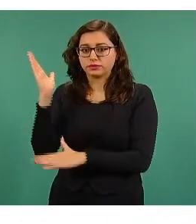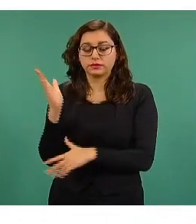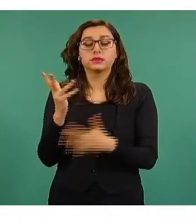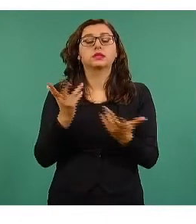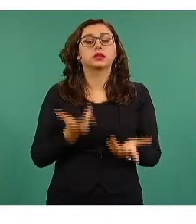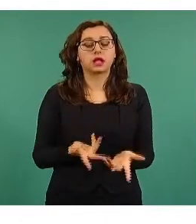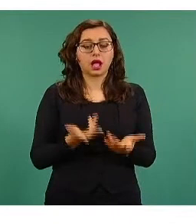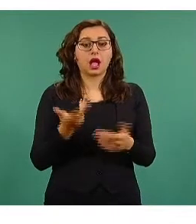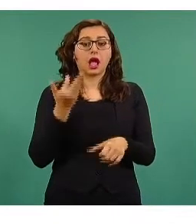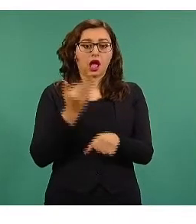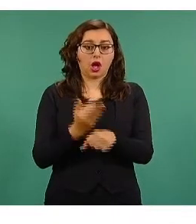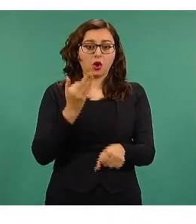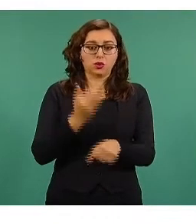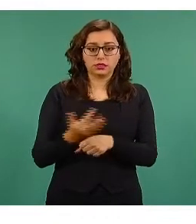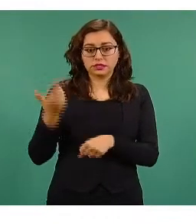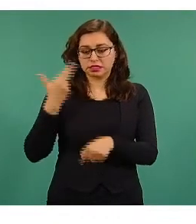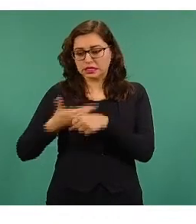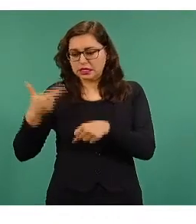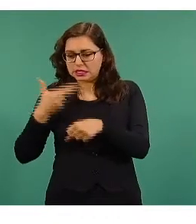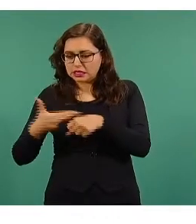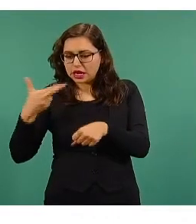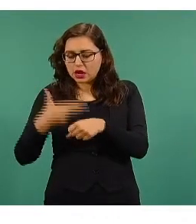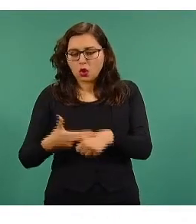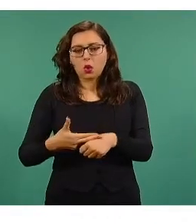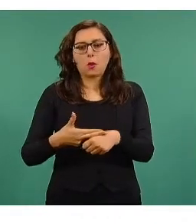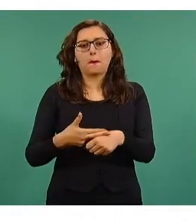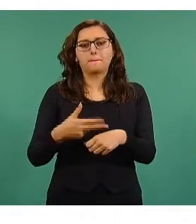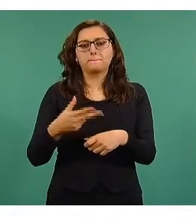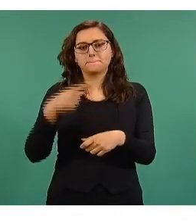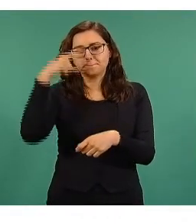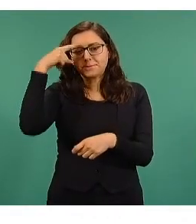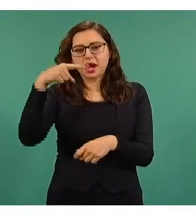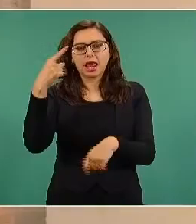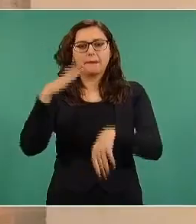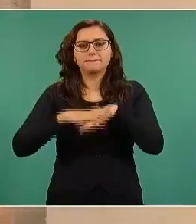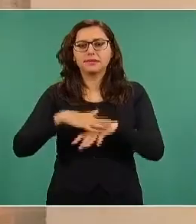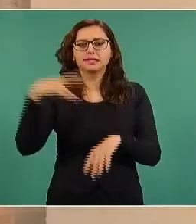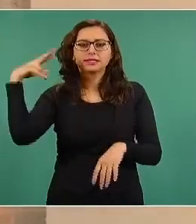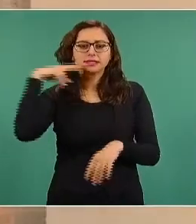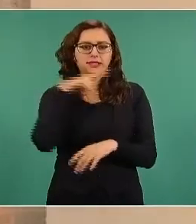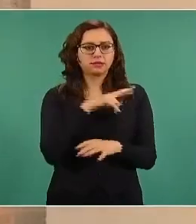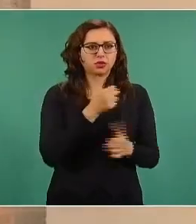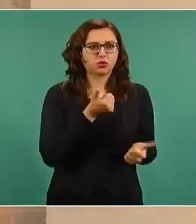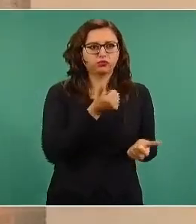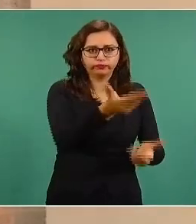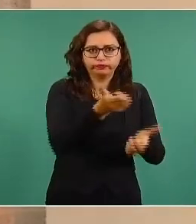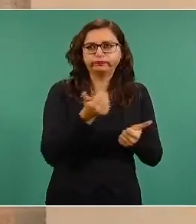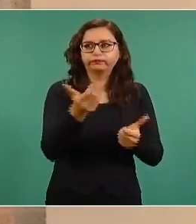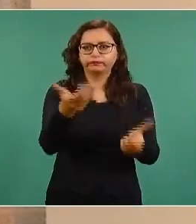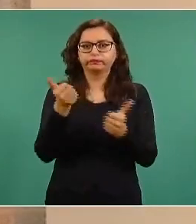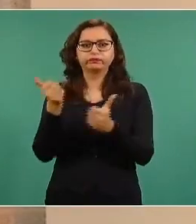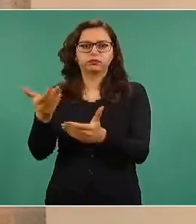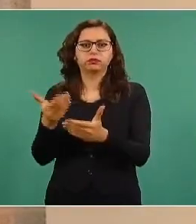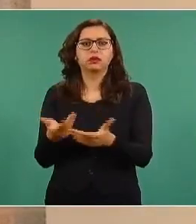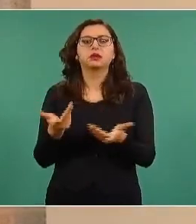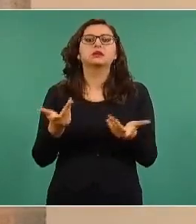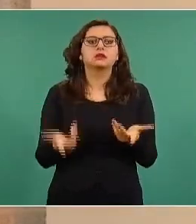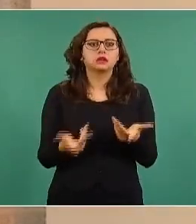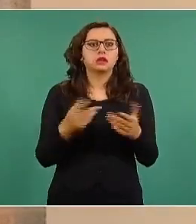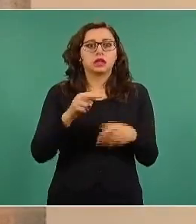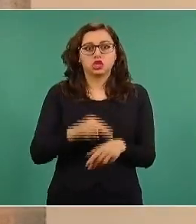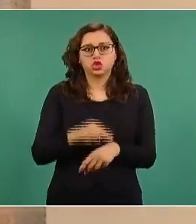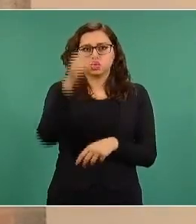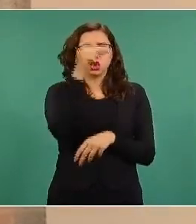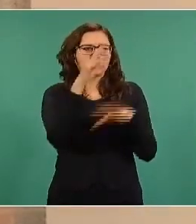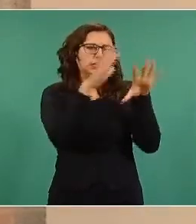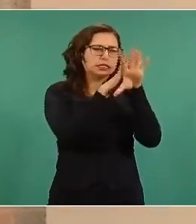para hacerlo más reducido el tiempo de entrega. Ya modificamos estas rutas del norte